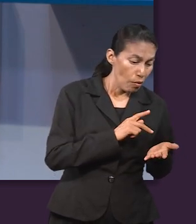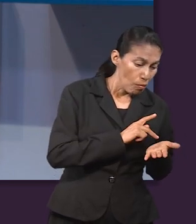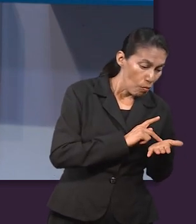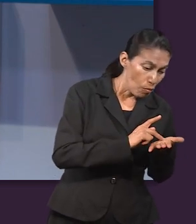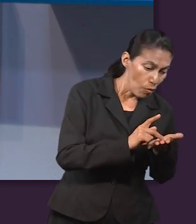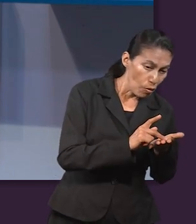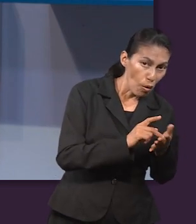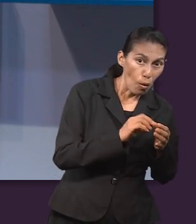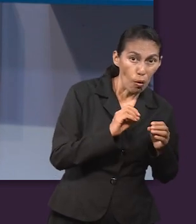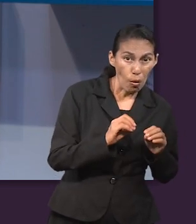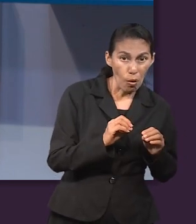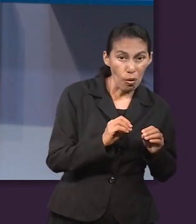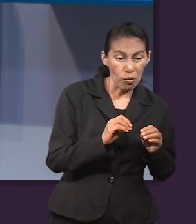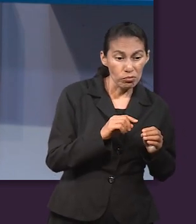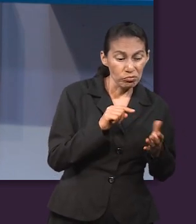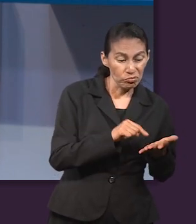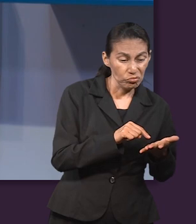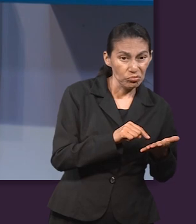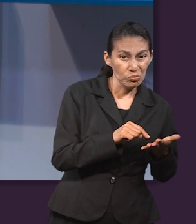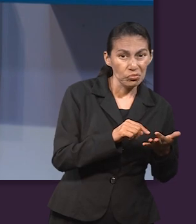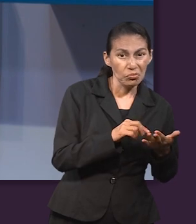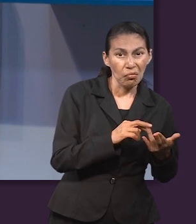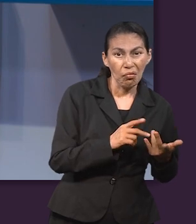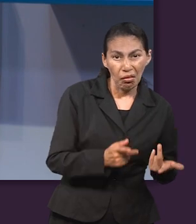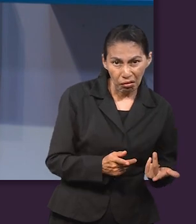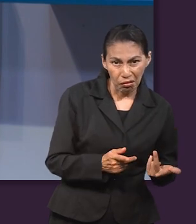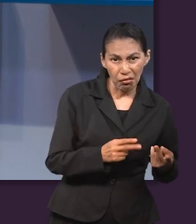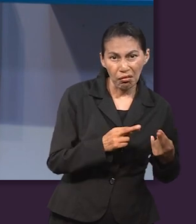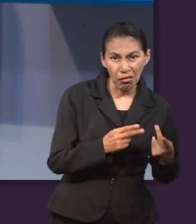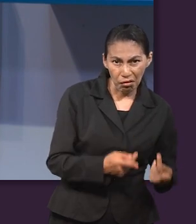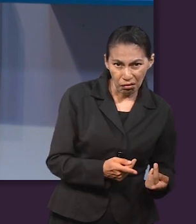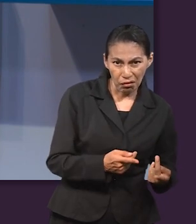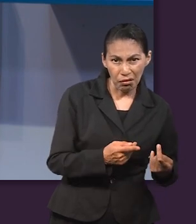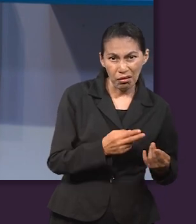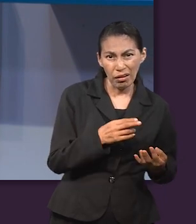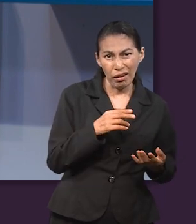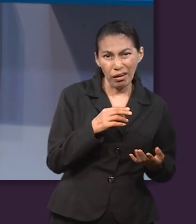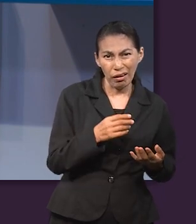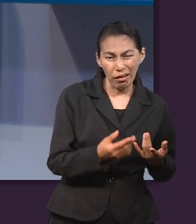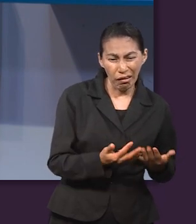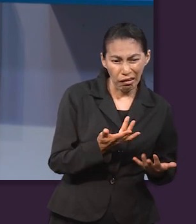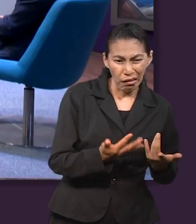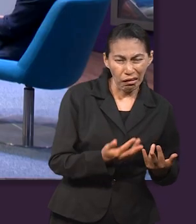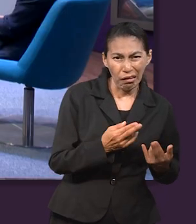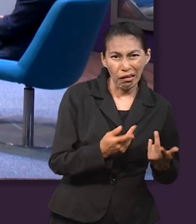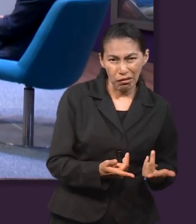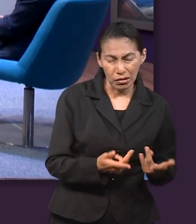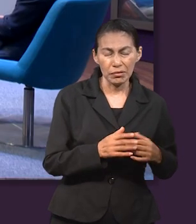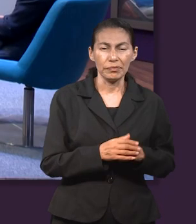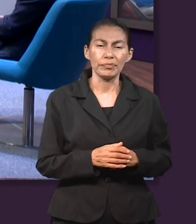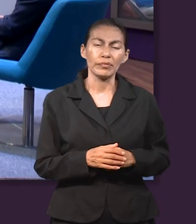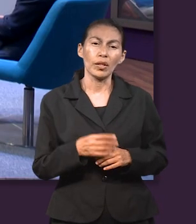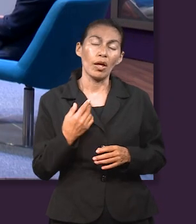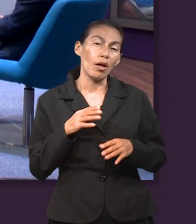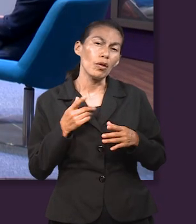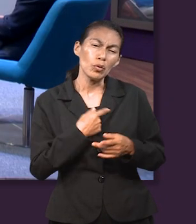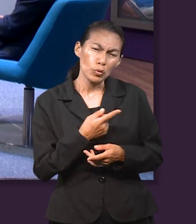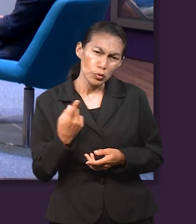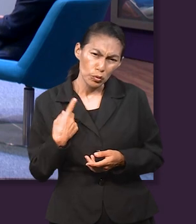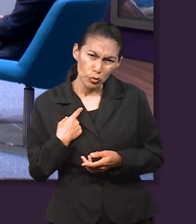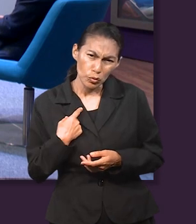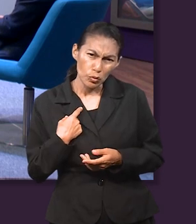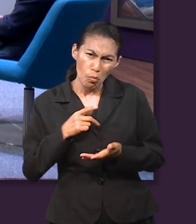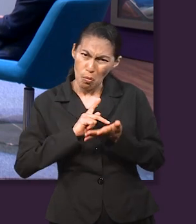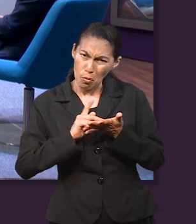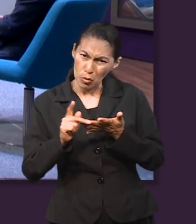ese refinamiento y también si lo va a poder resistir, ¿no? Si nos vamos a quemar o vamos a superarlo y ser como el